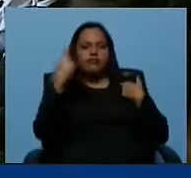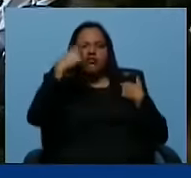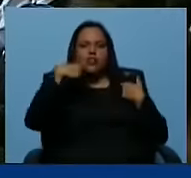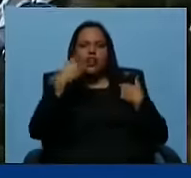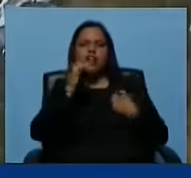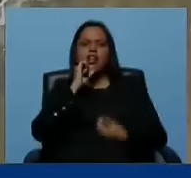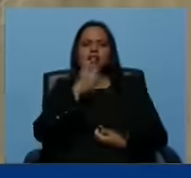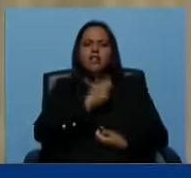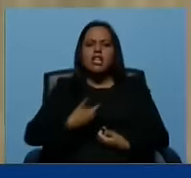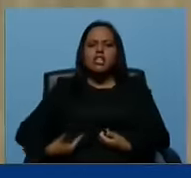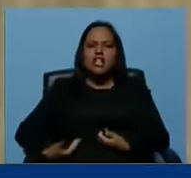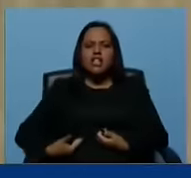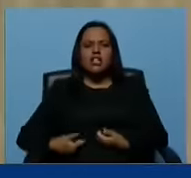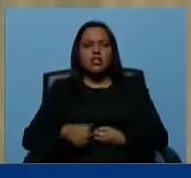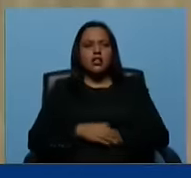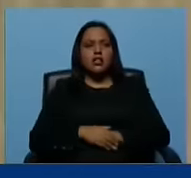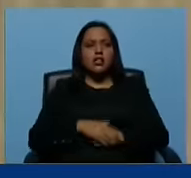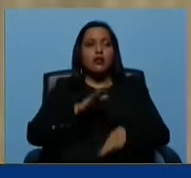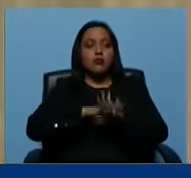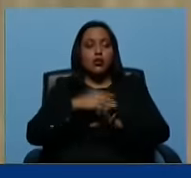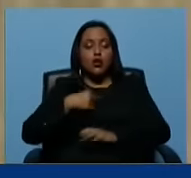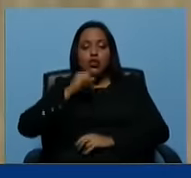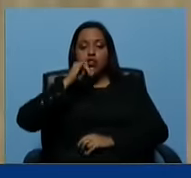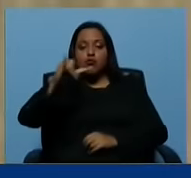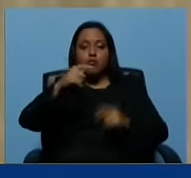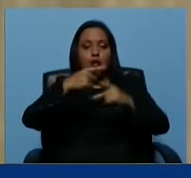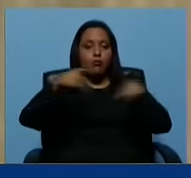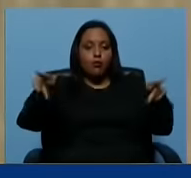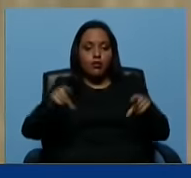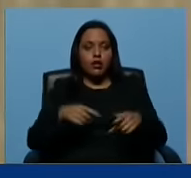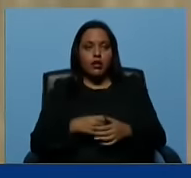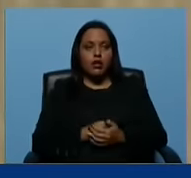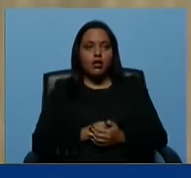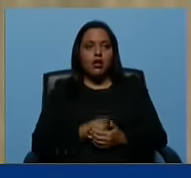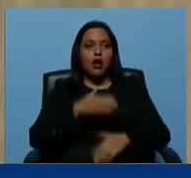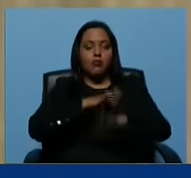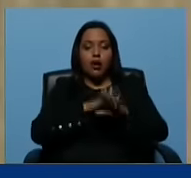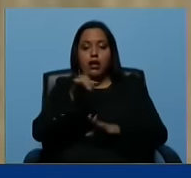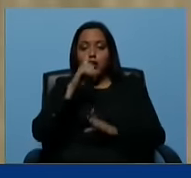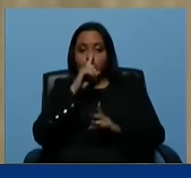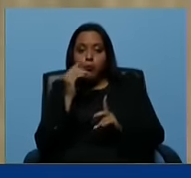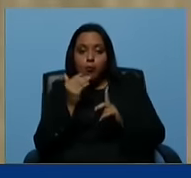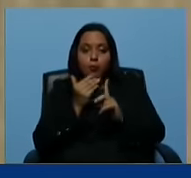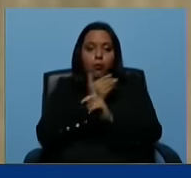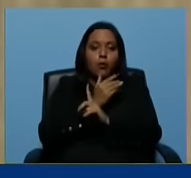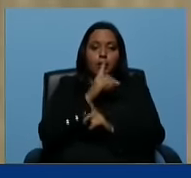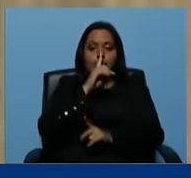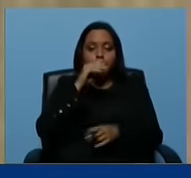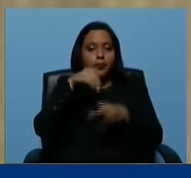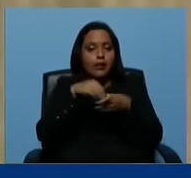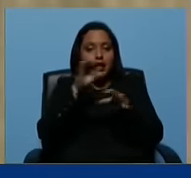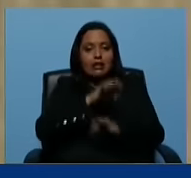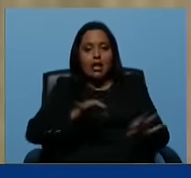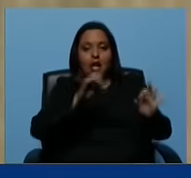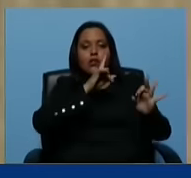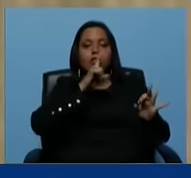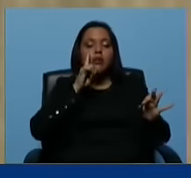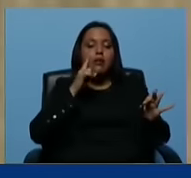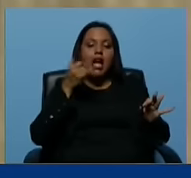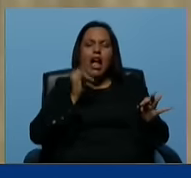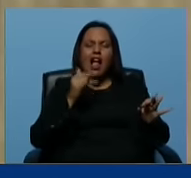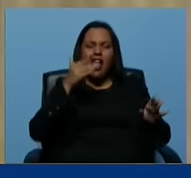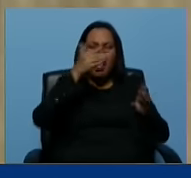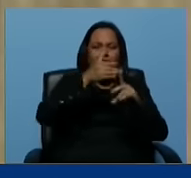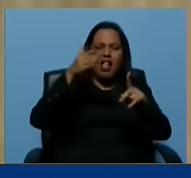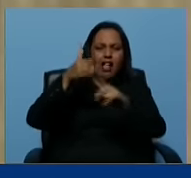presidente, quién es el dueño, porque los voy a denunciar públicamente. Porque ellos se esconden detrás del anonimato y le hacen daño a los países.